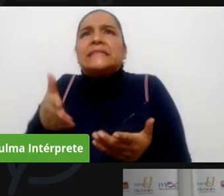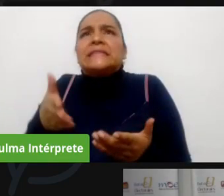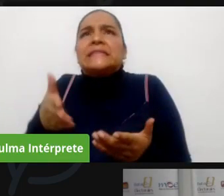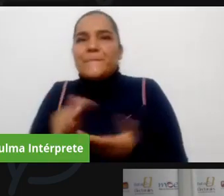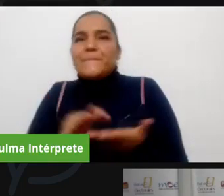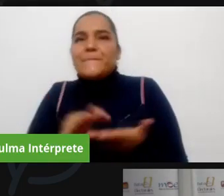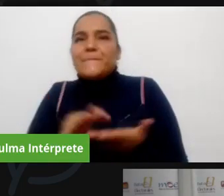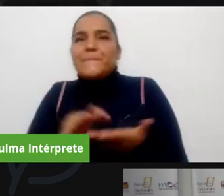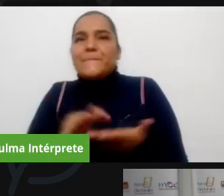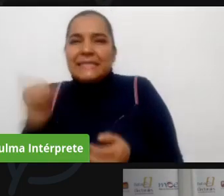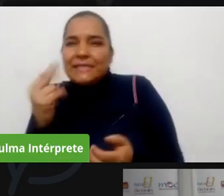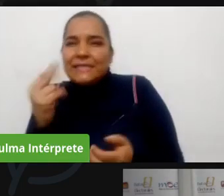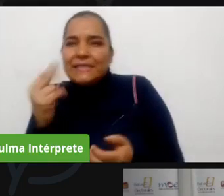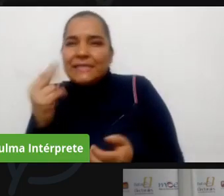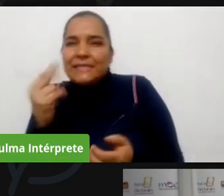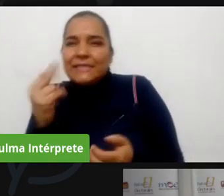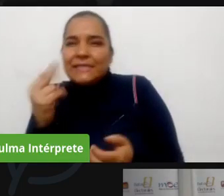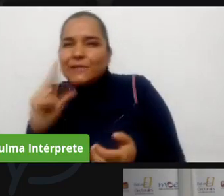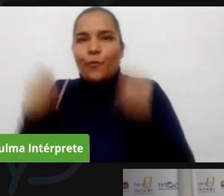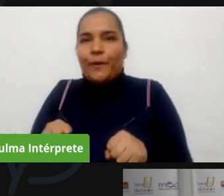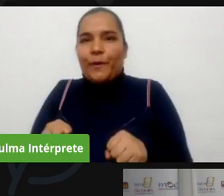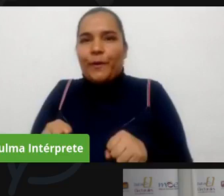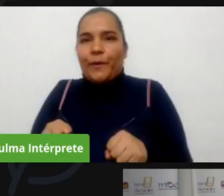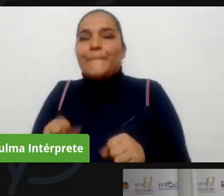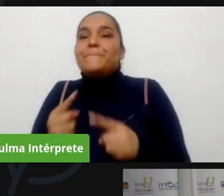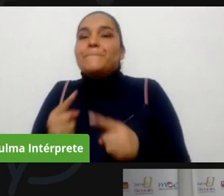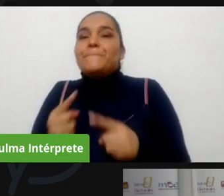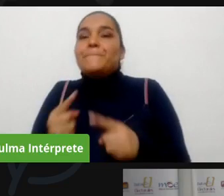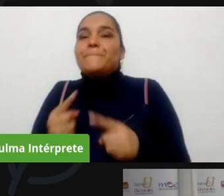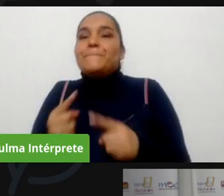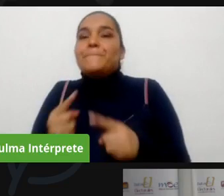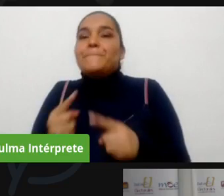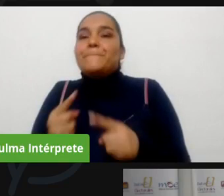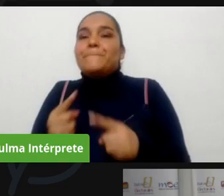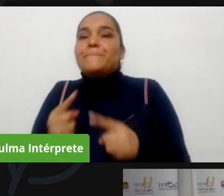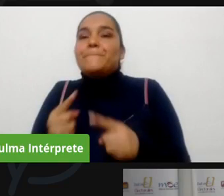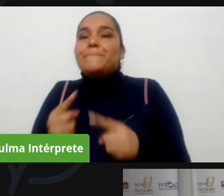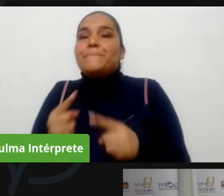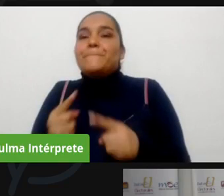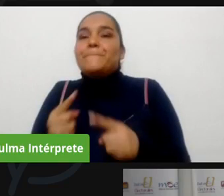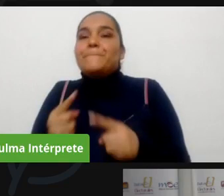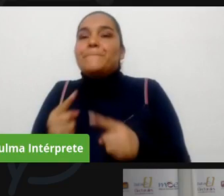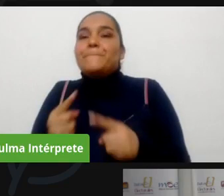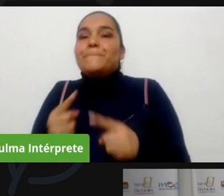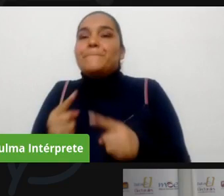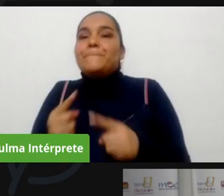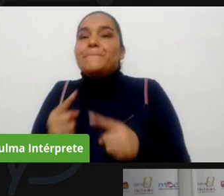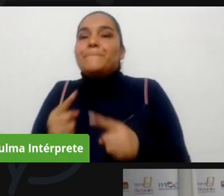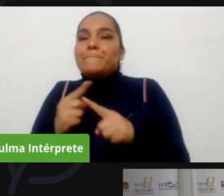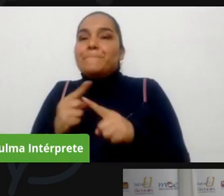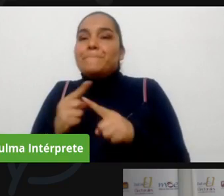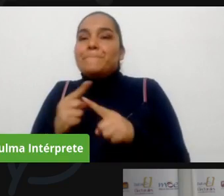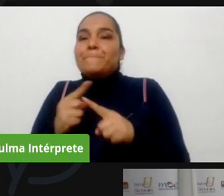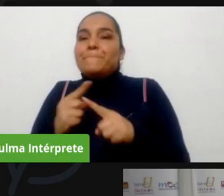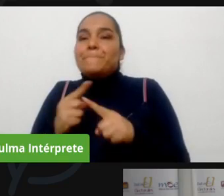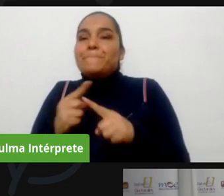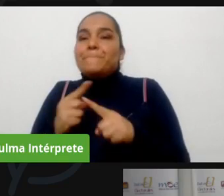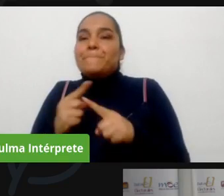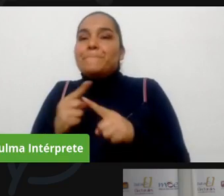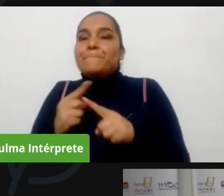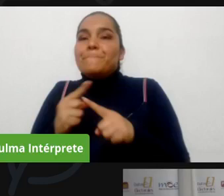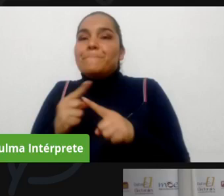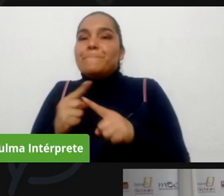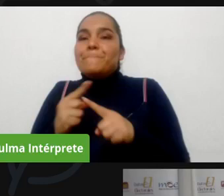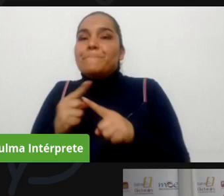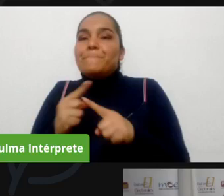aquellas entidades que nos acompañan a hacer nuestros procesos de decisión muchísimo más dinámicos más transparentes y